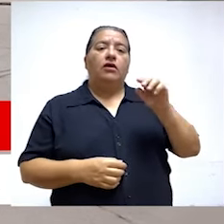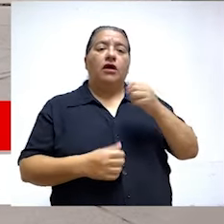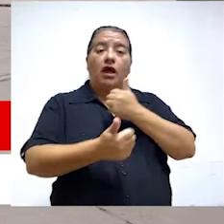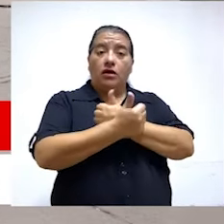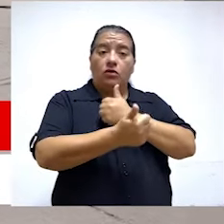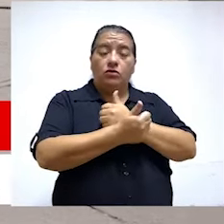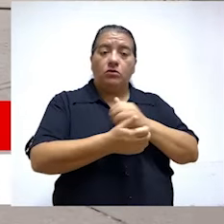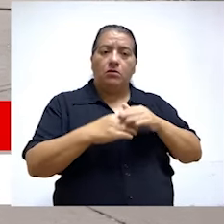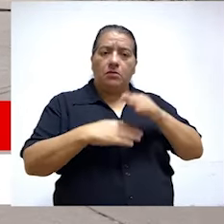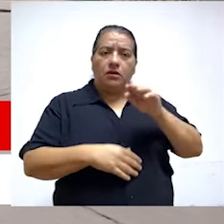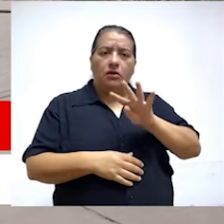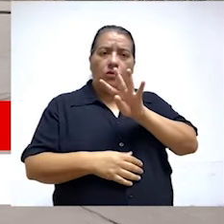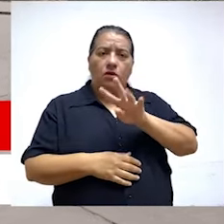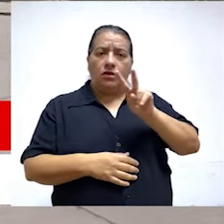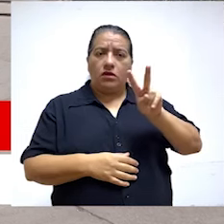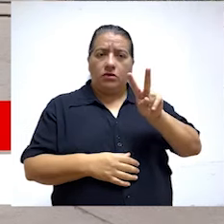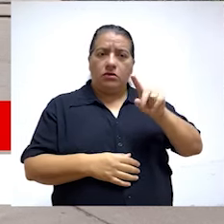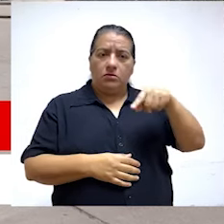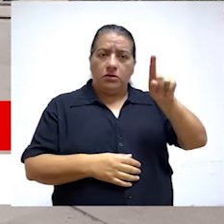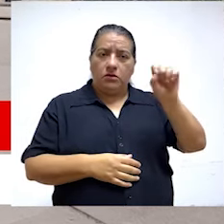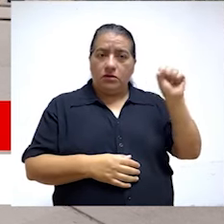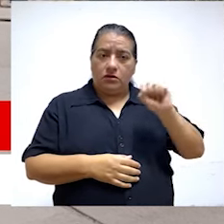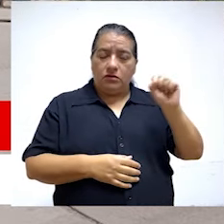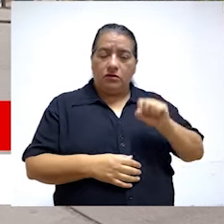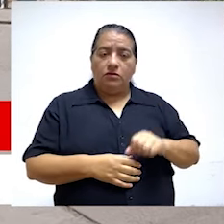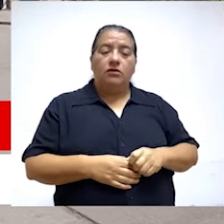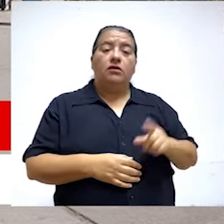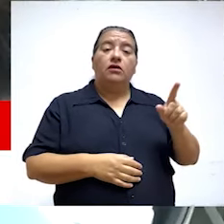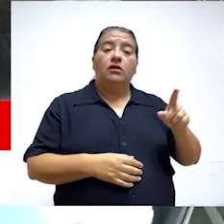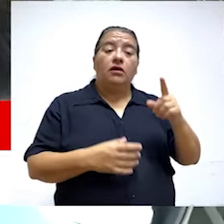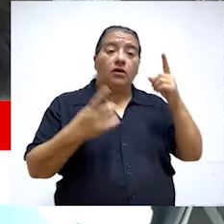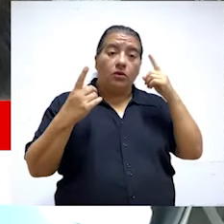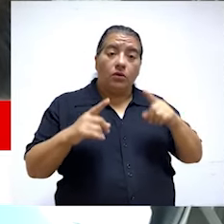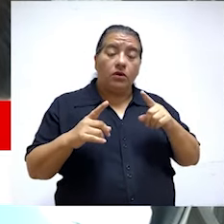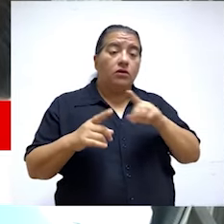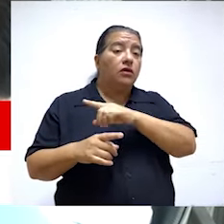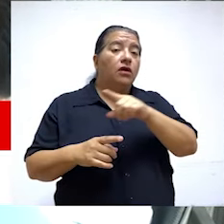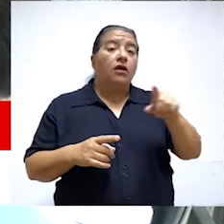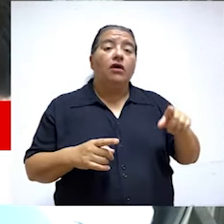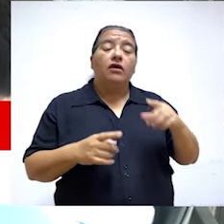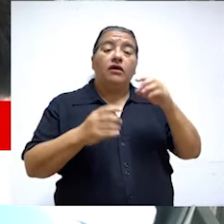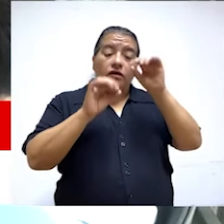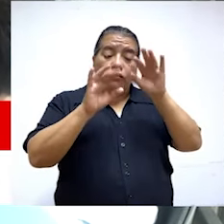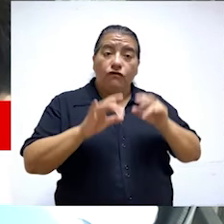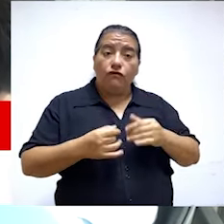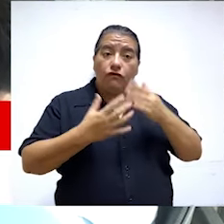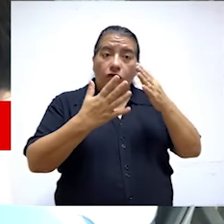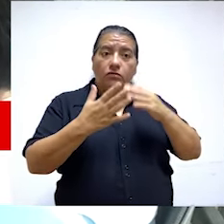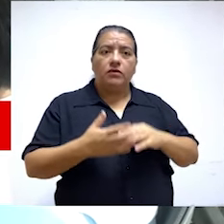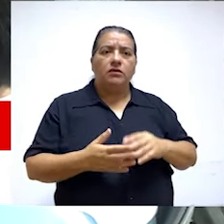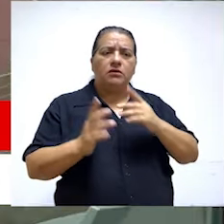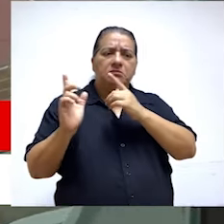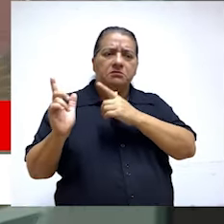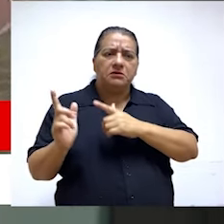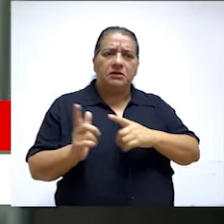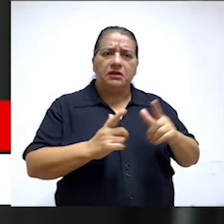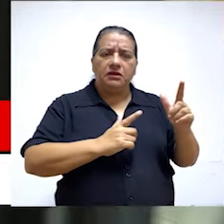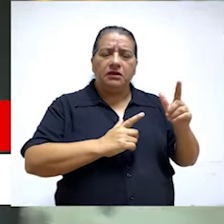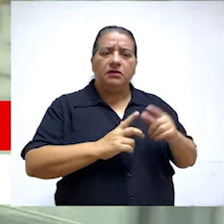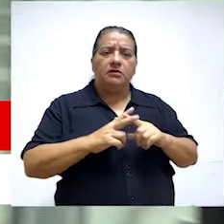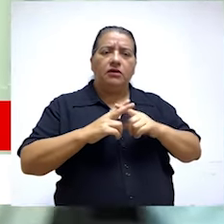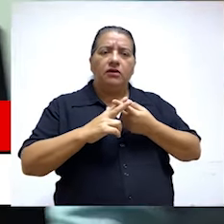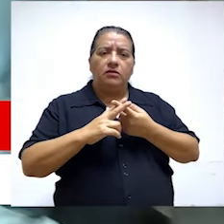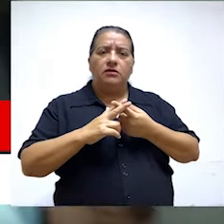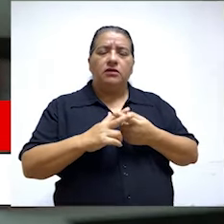en la región Ayacucho, por más de 42 millones de soles. De acuerdo a nuestros informes de control concurrente, recién